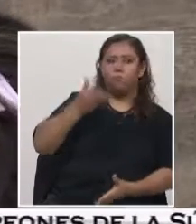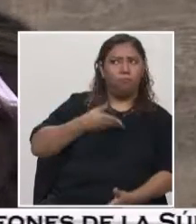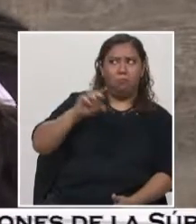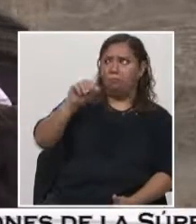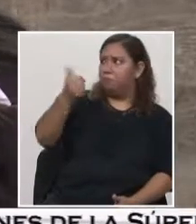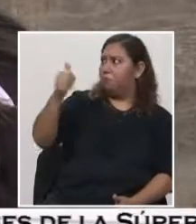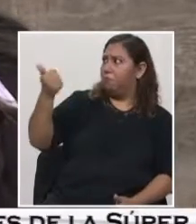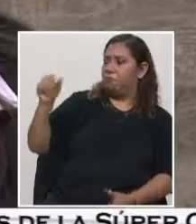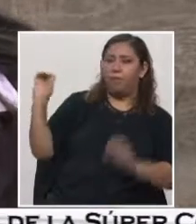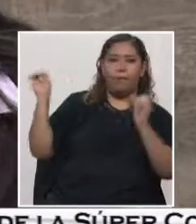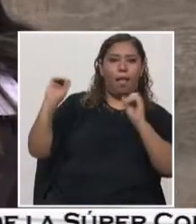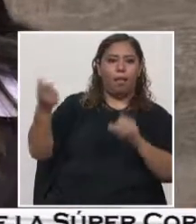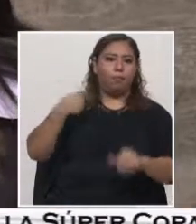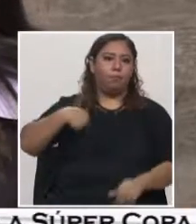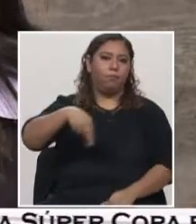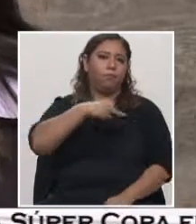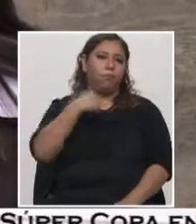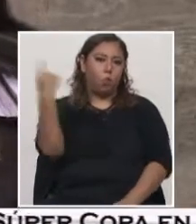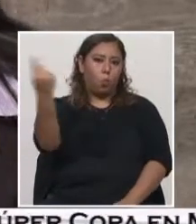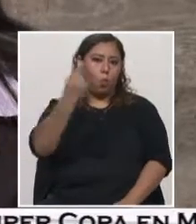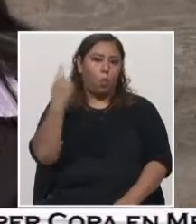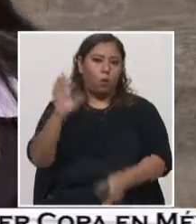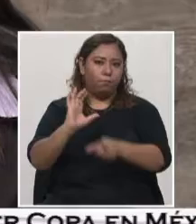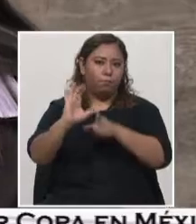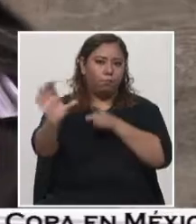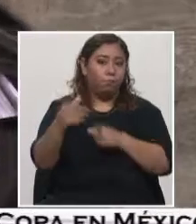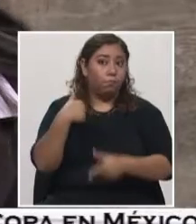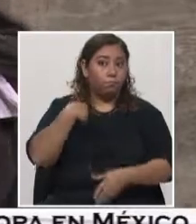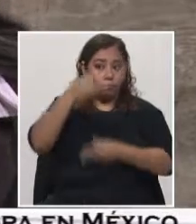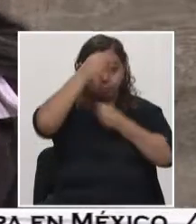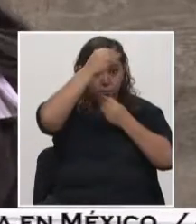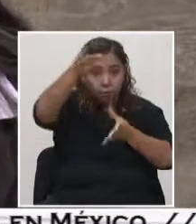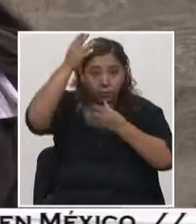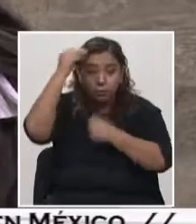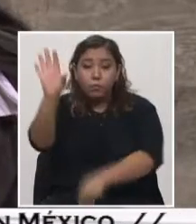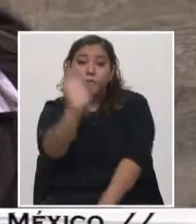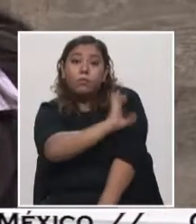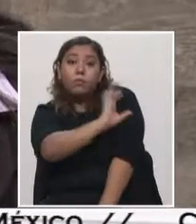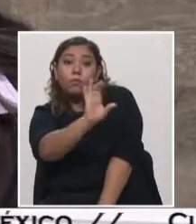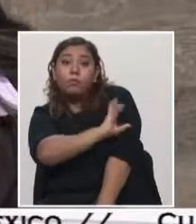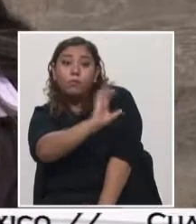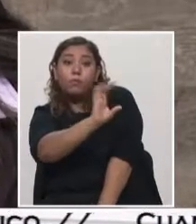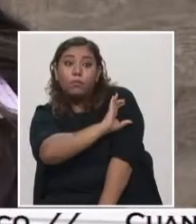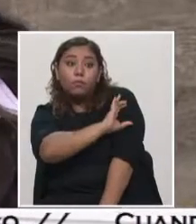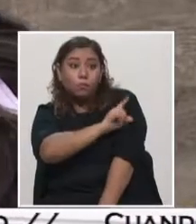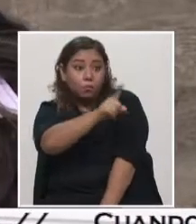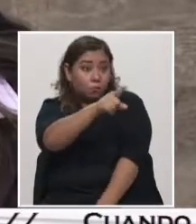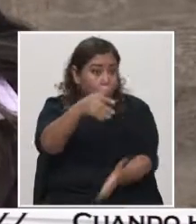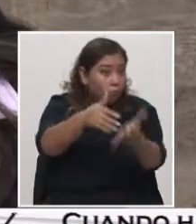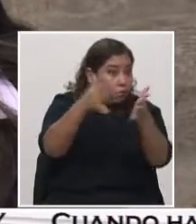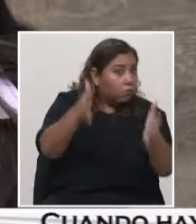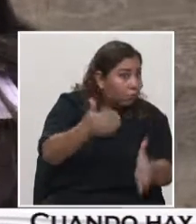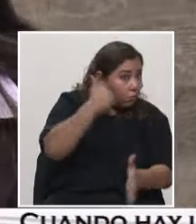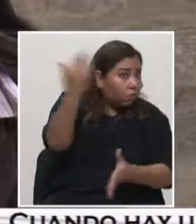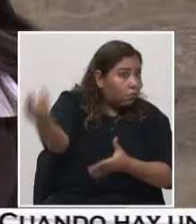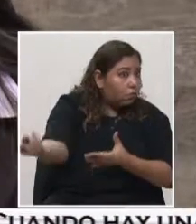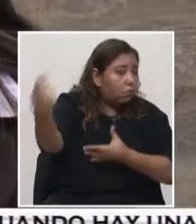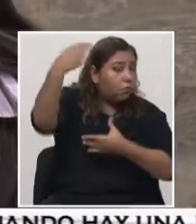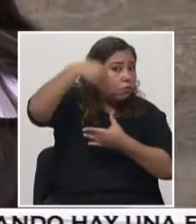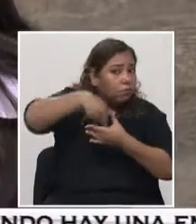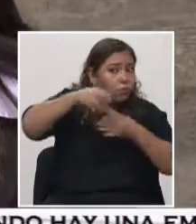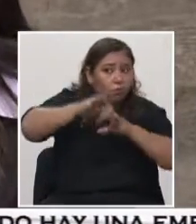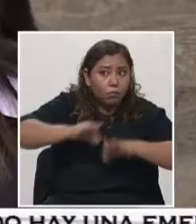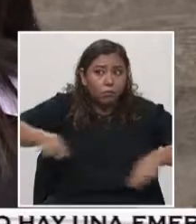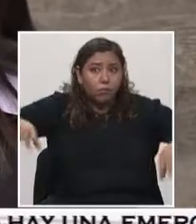congreso es propicio, nosotros invitamos a los colegios para que ya vayan adquiriendo esa cultura, este conocimiento sobre lo que es la geología.